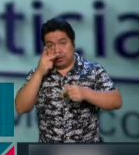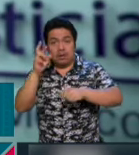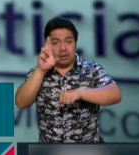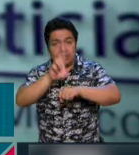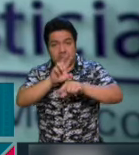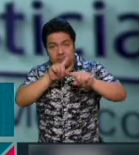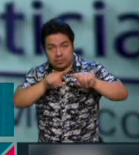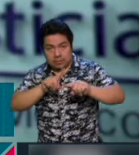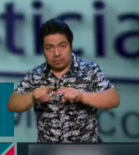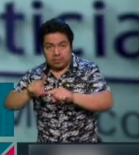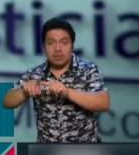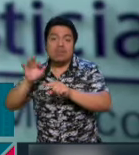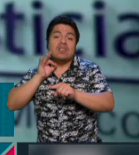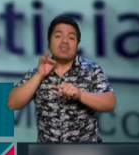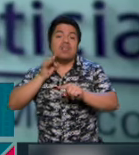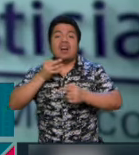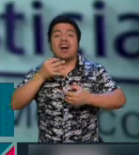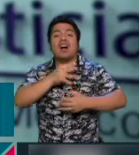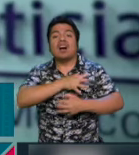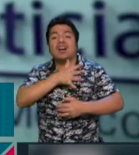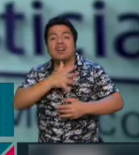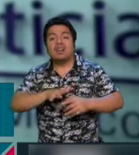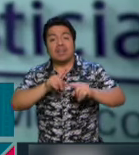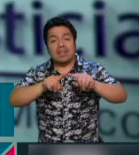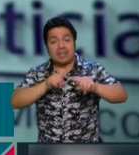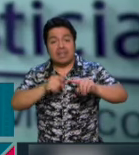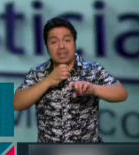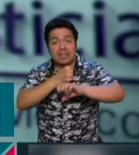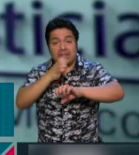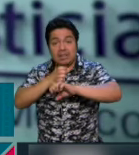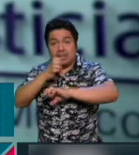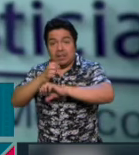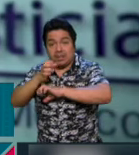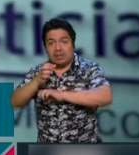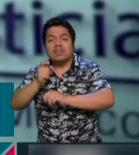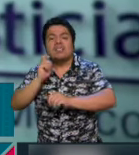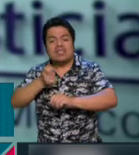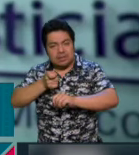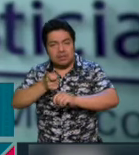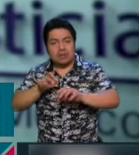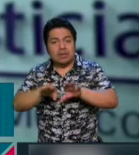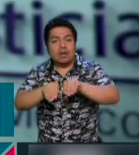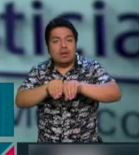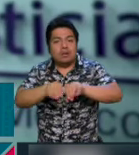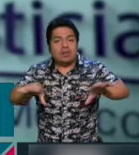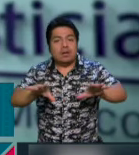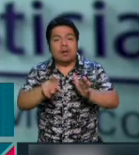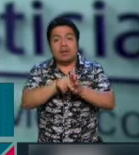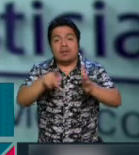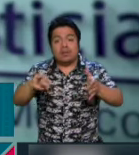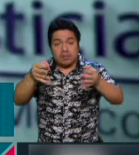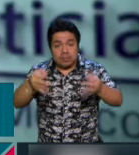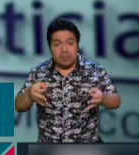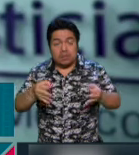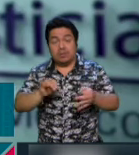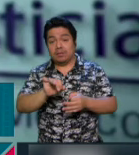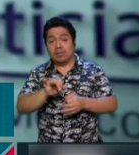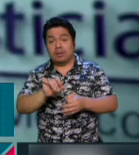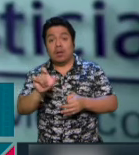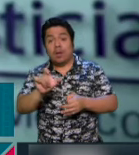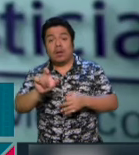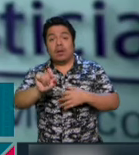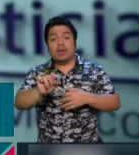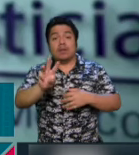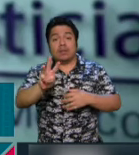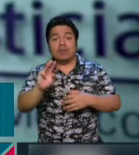Fiscalías Generales de Justicia de las Entidades Federativas, el cual fue publicado en el Diario Oficial de la Federación el